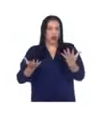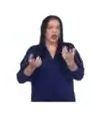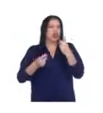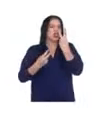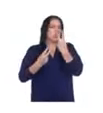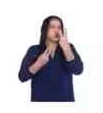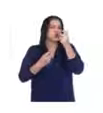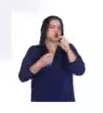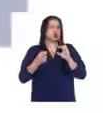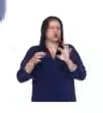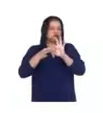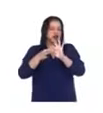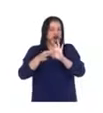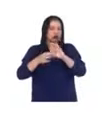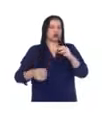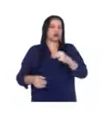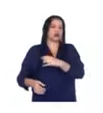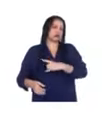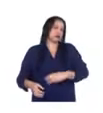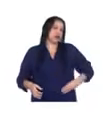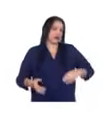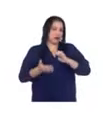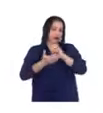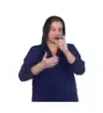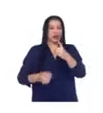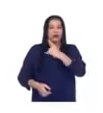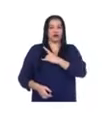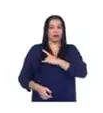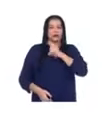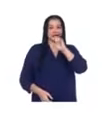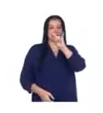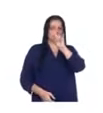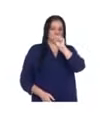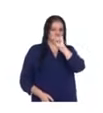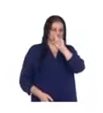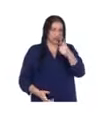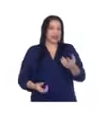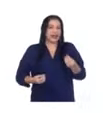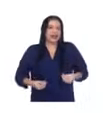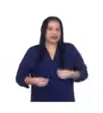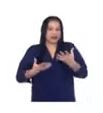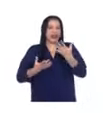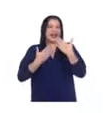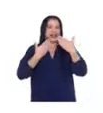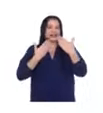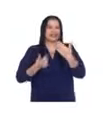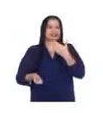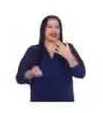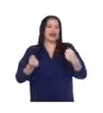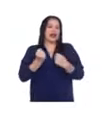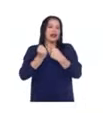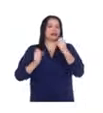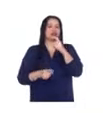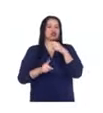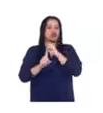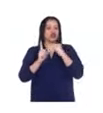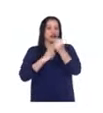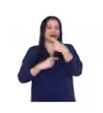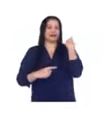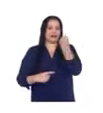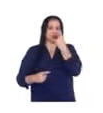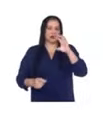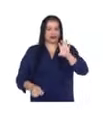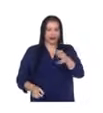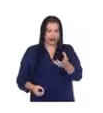coproducción del Minedu y la Universidad San Ignacio de Loyola y llega a ustedes gracias a la Sociedad Nacional de Radio y